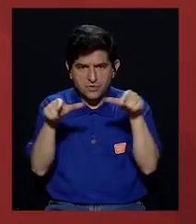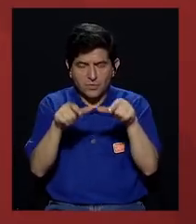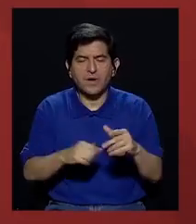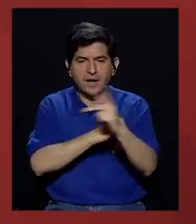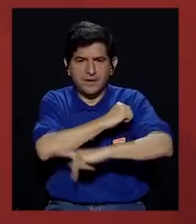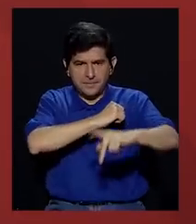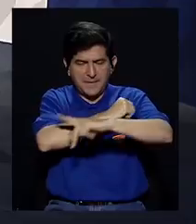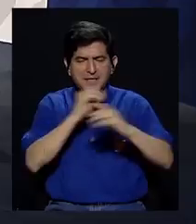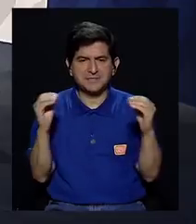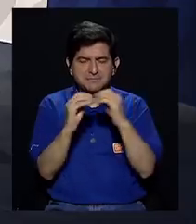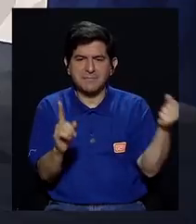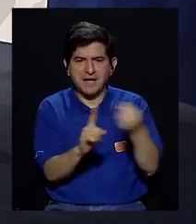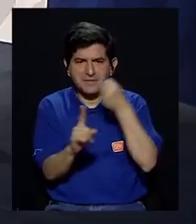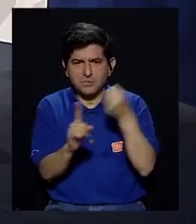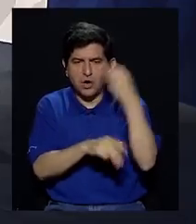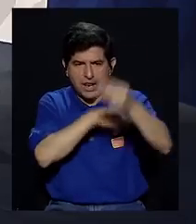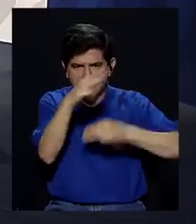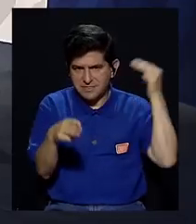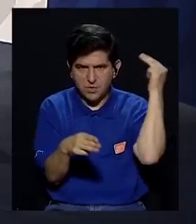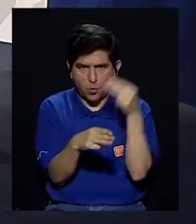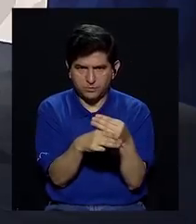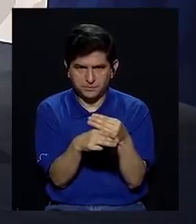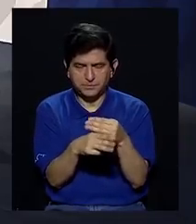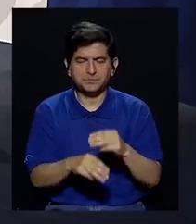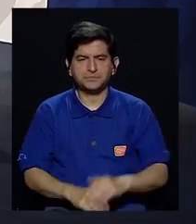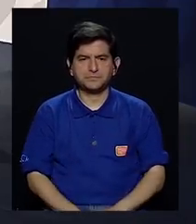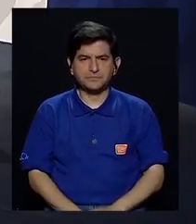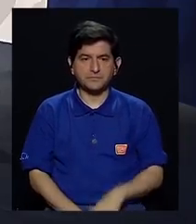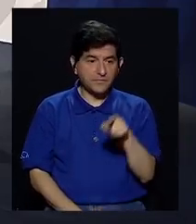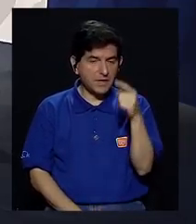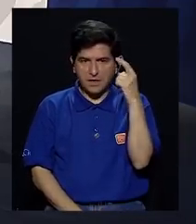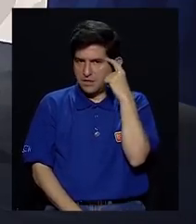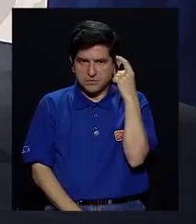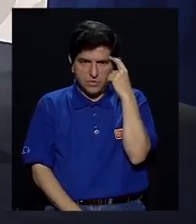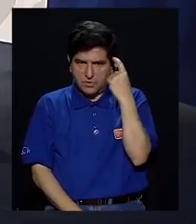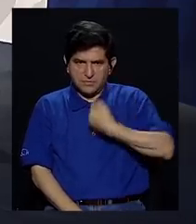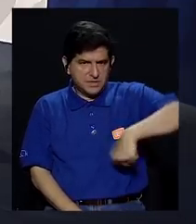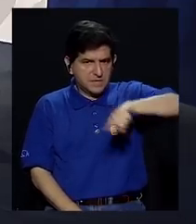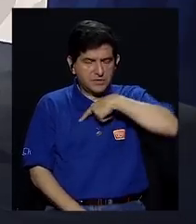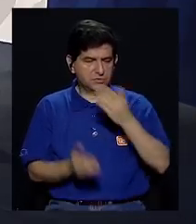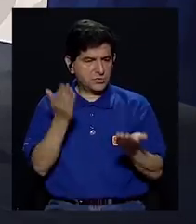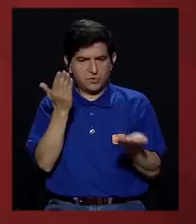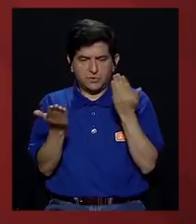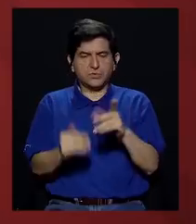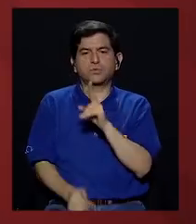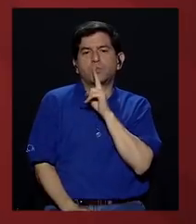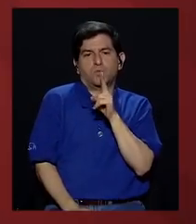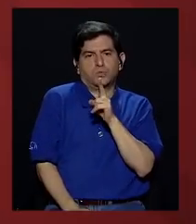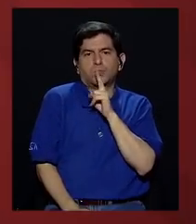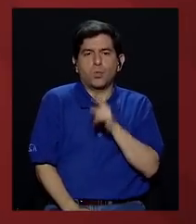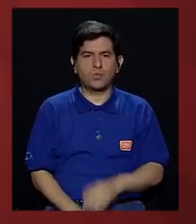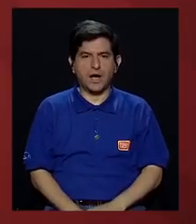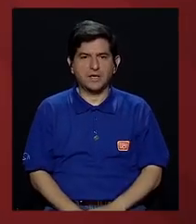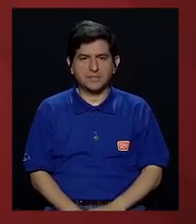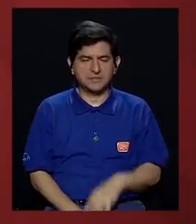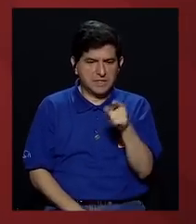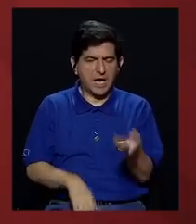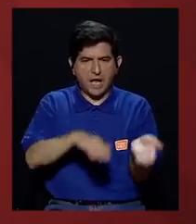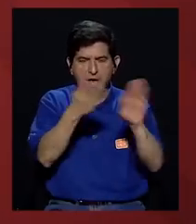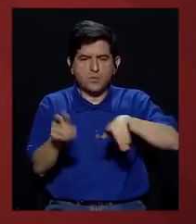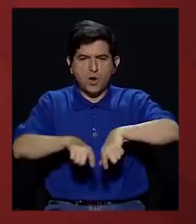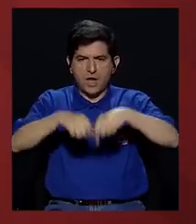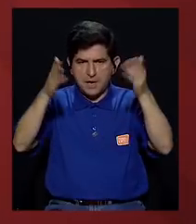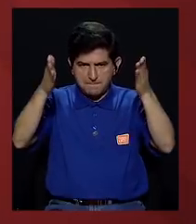estamos entre los países más violentos del mundo. Eso no lo pensaríamos si nos comparamos con Honduras, donde fallecieron